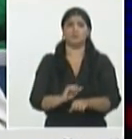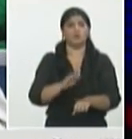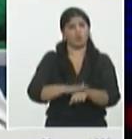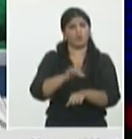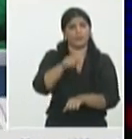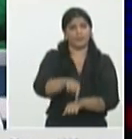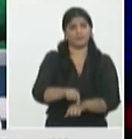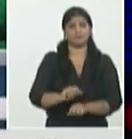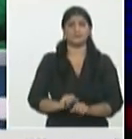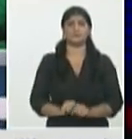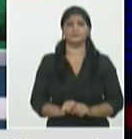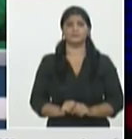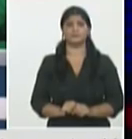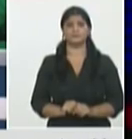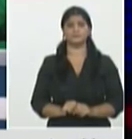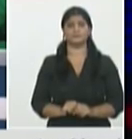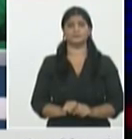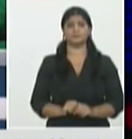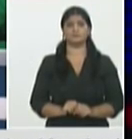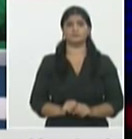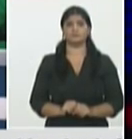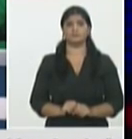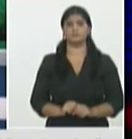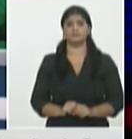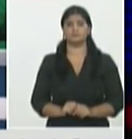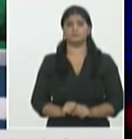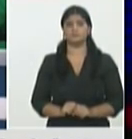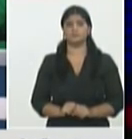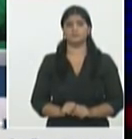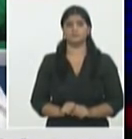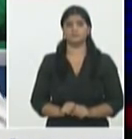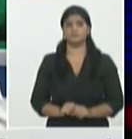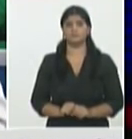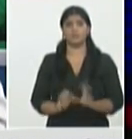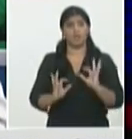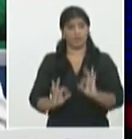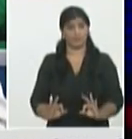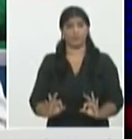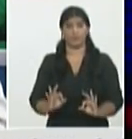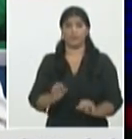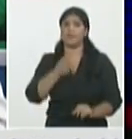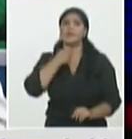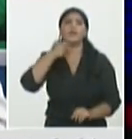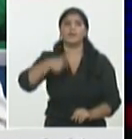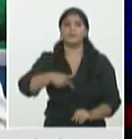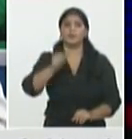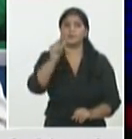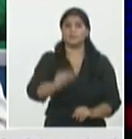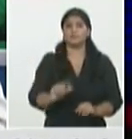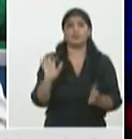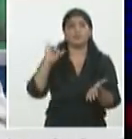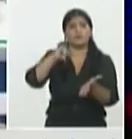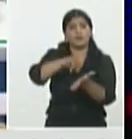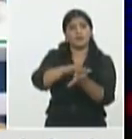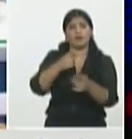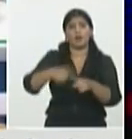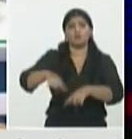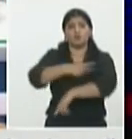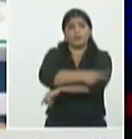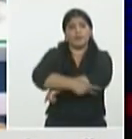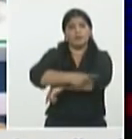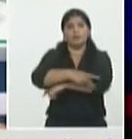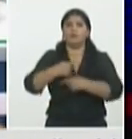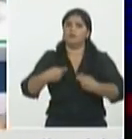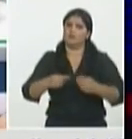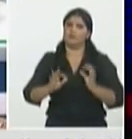que están basadas en el reglamento sanitario internacional que todos los países aplican una última